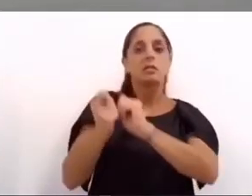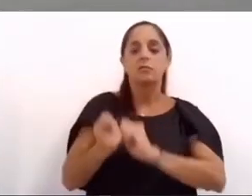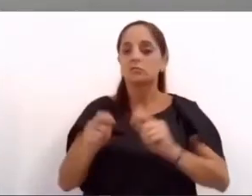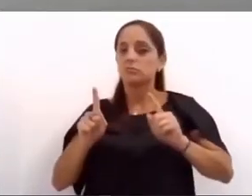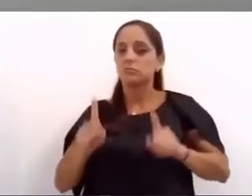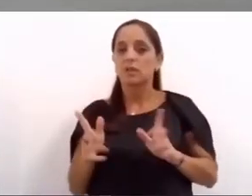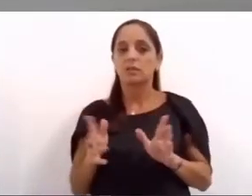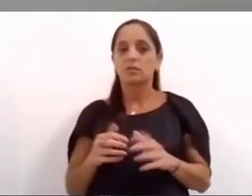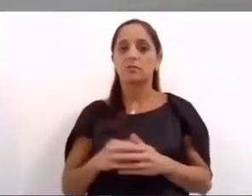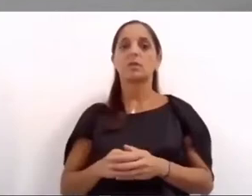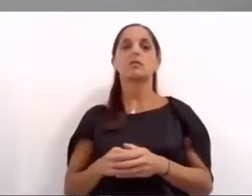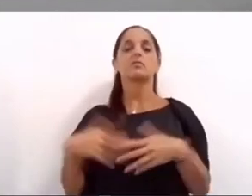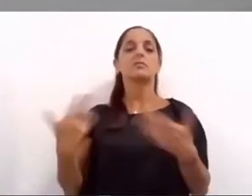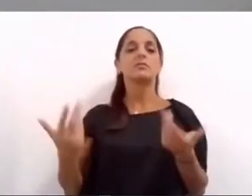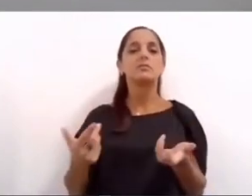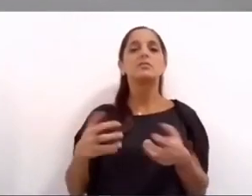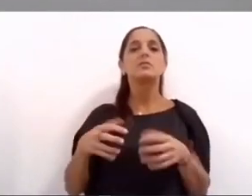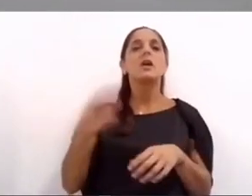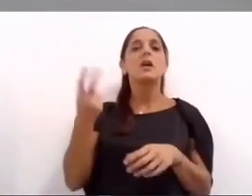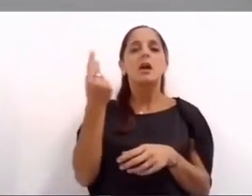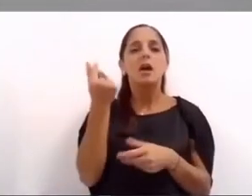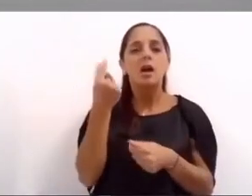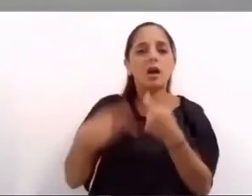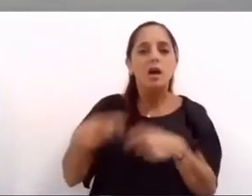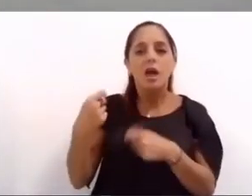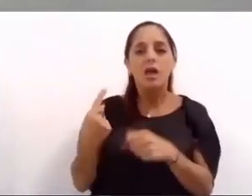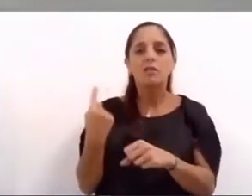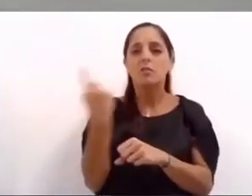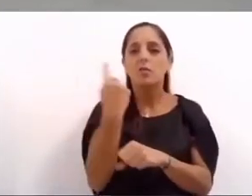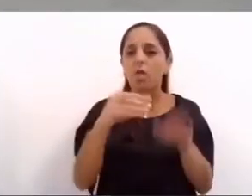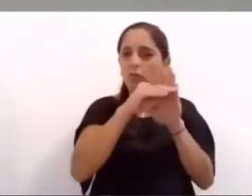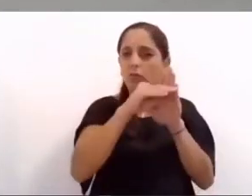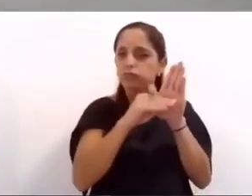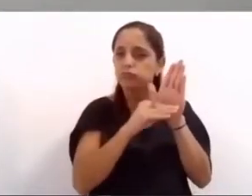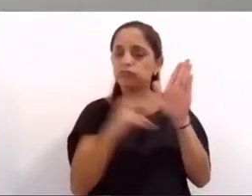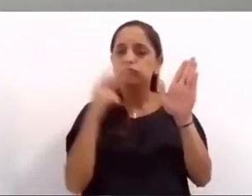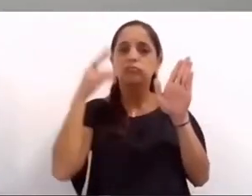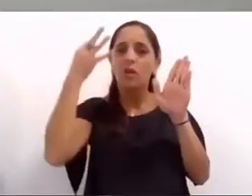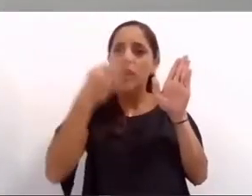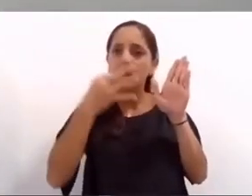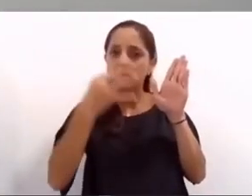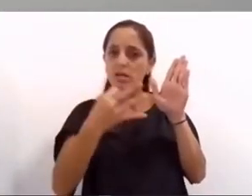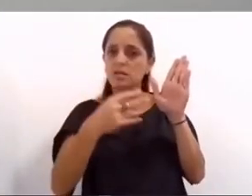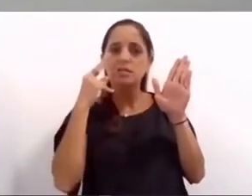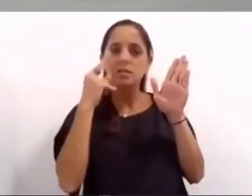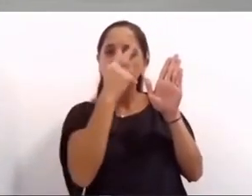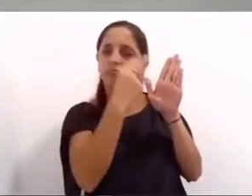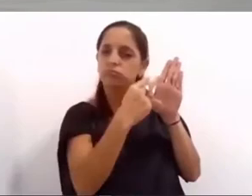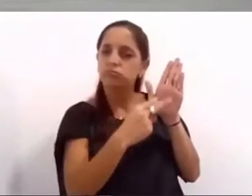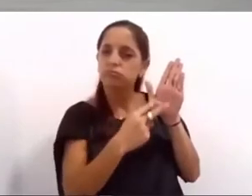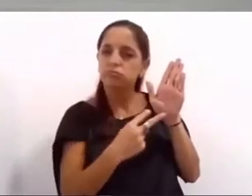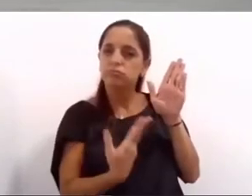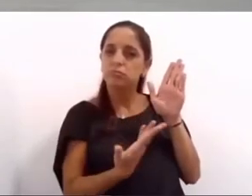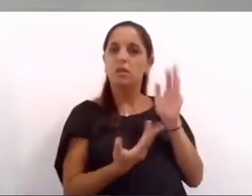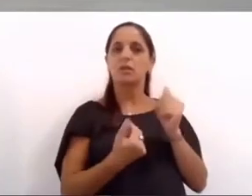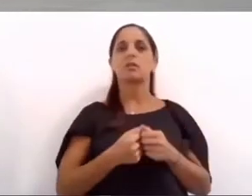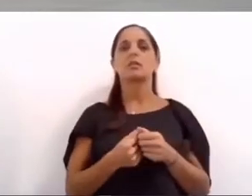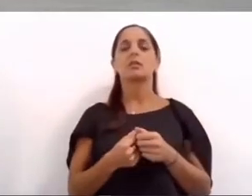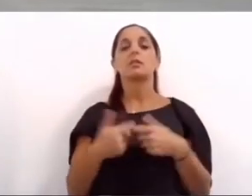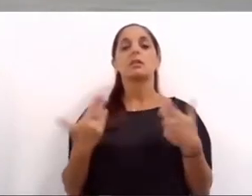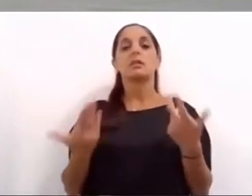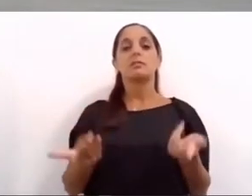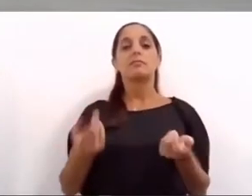llevó a cabo un exhaustivo análisis de cada gasto e ingreso de los entes y las empresas del estado municipal controlando pliegos